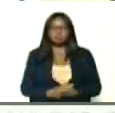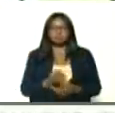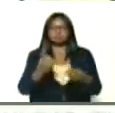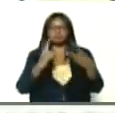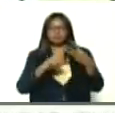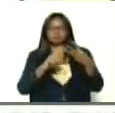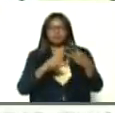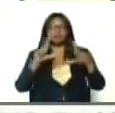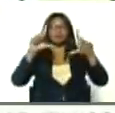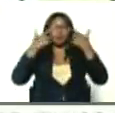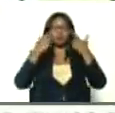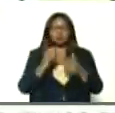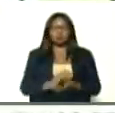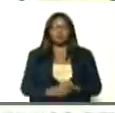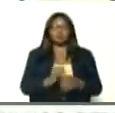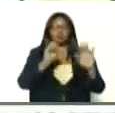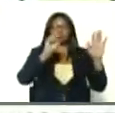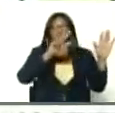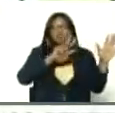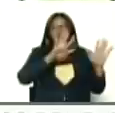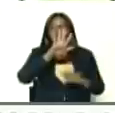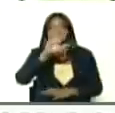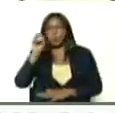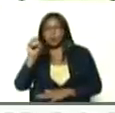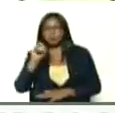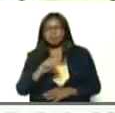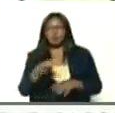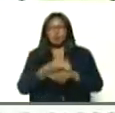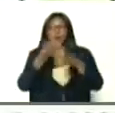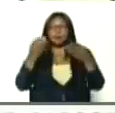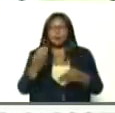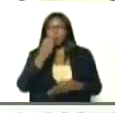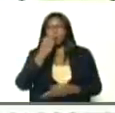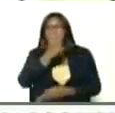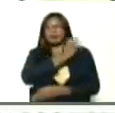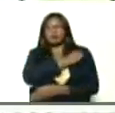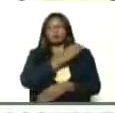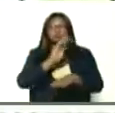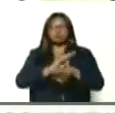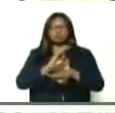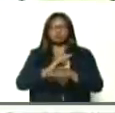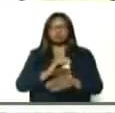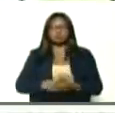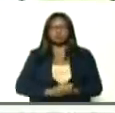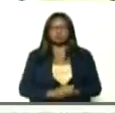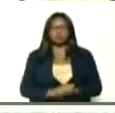lugar, La Guaira, ochocientos cincuenta, gobernador, García Carneiro,